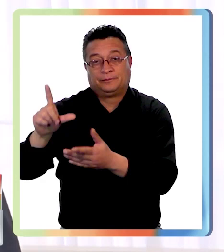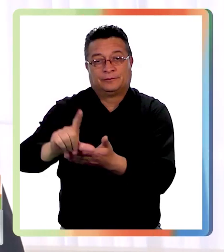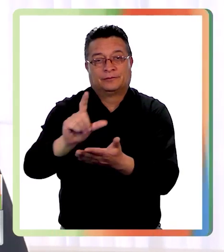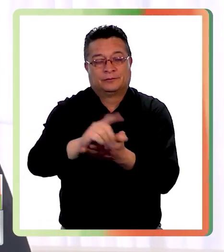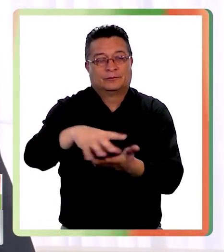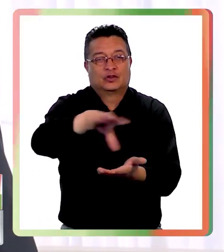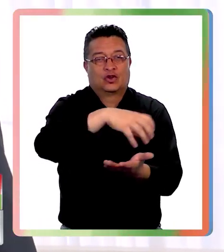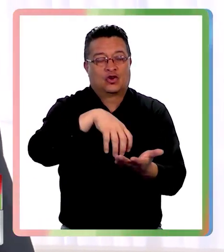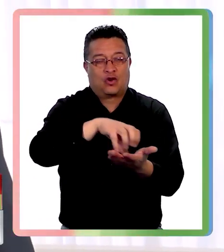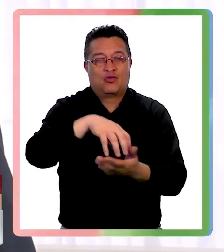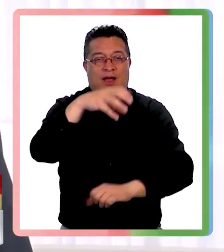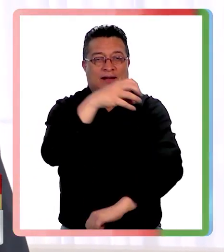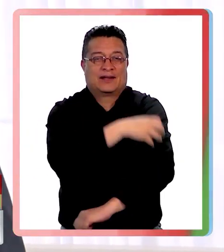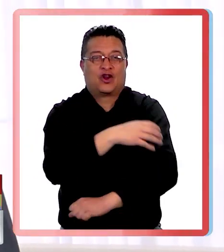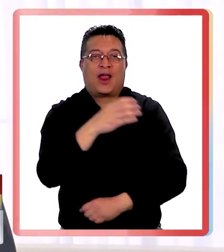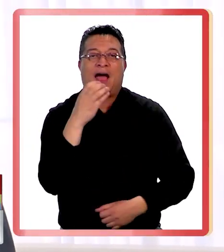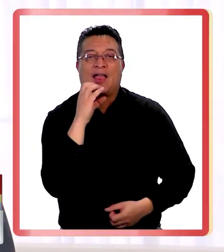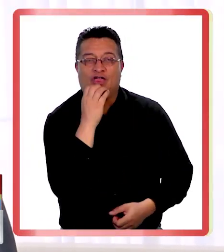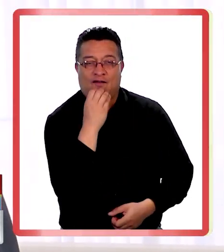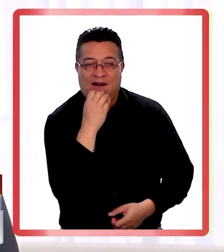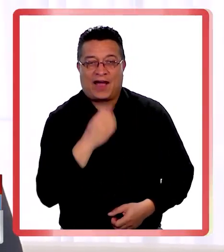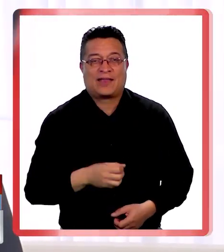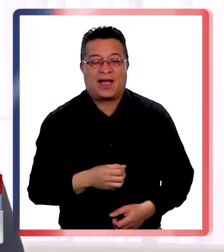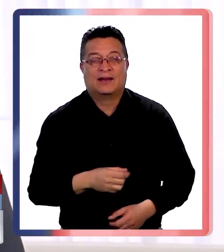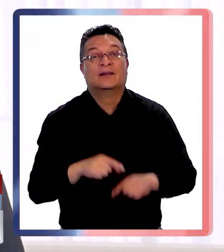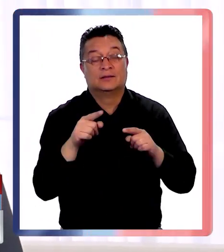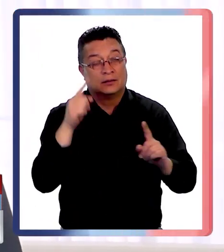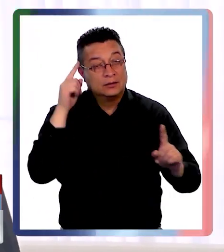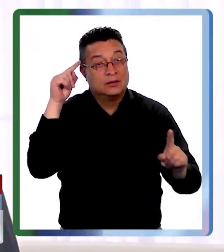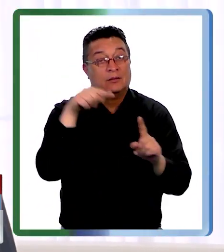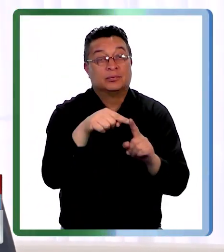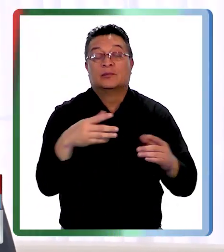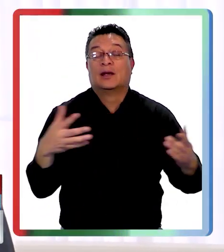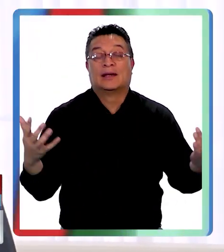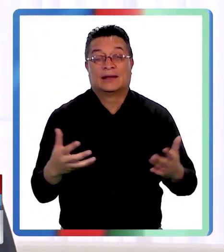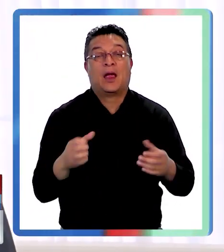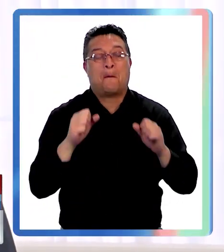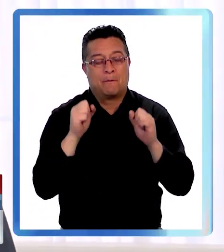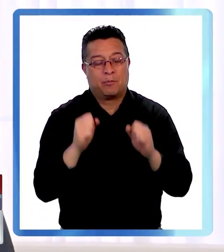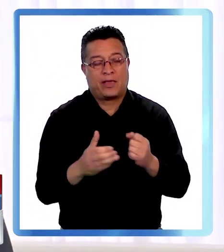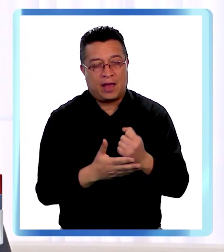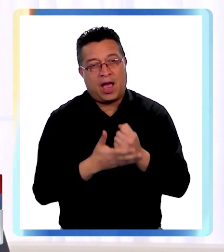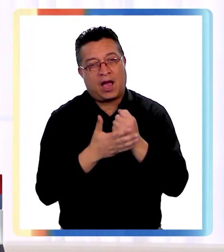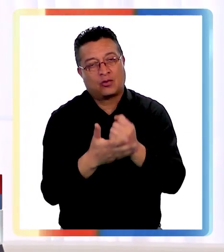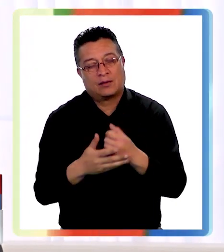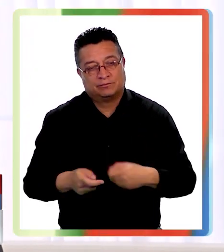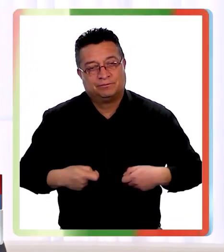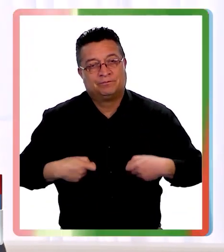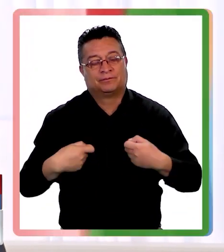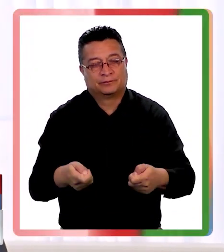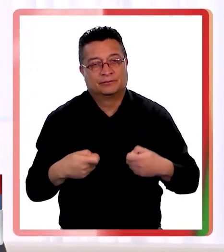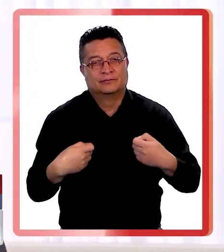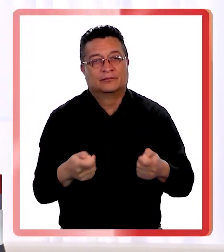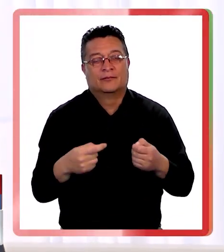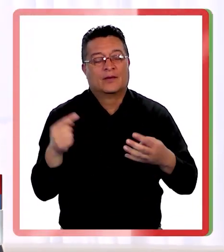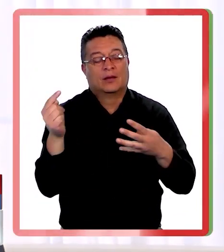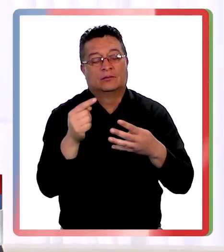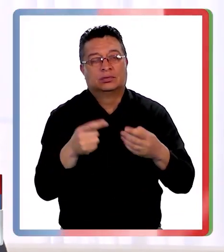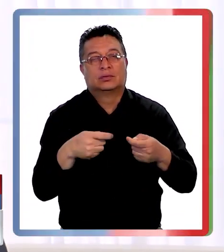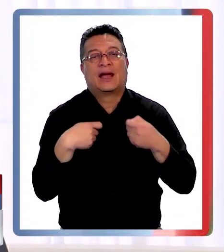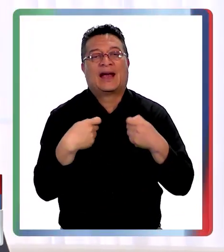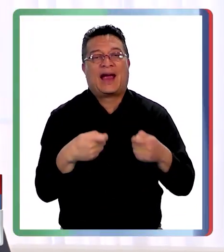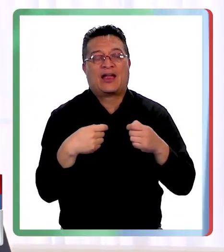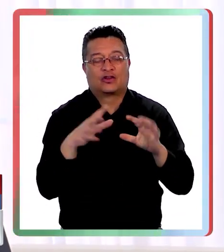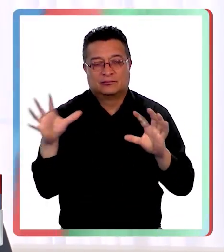localidades y comunas de la región de Antofagasta, que tiene por finalidad el poder ayudar a costear parte